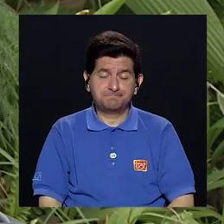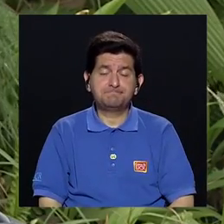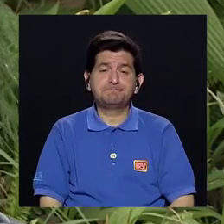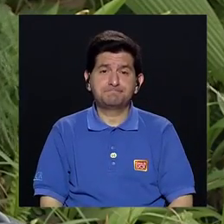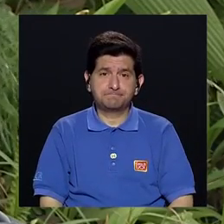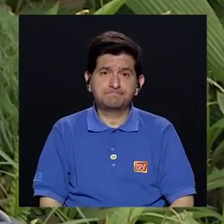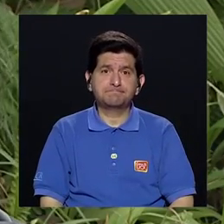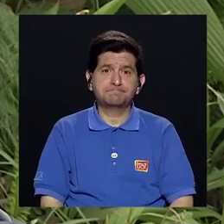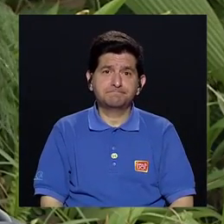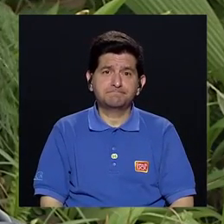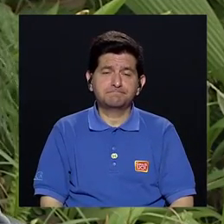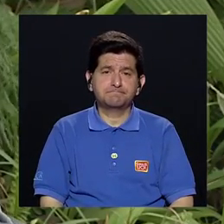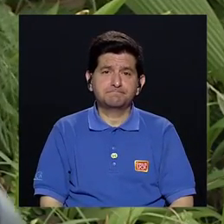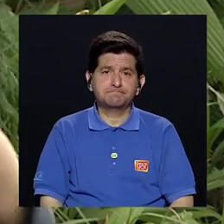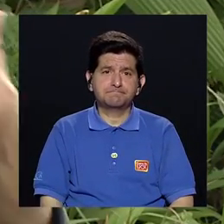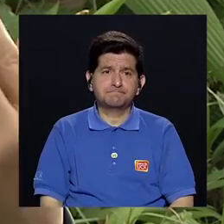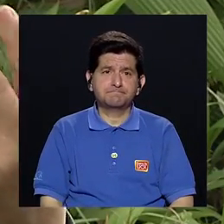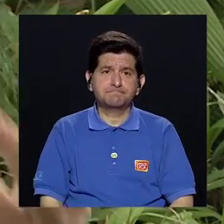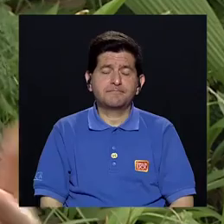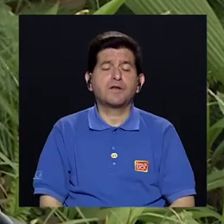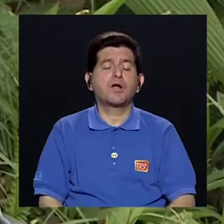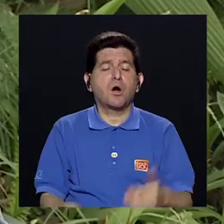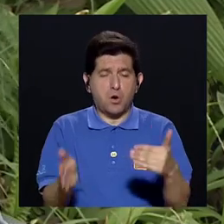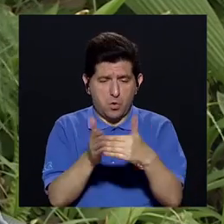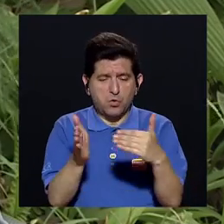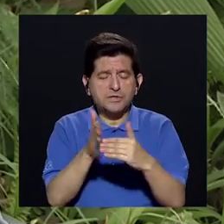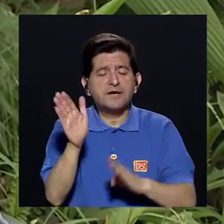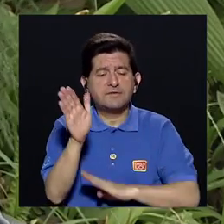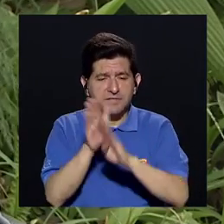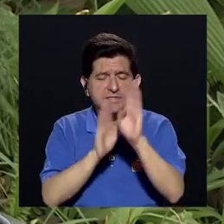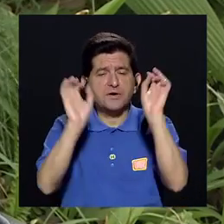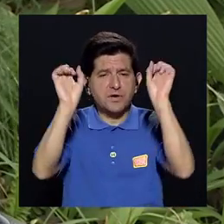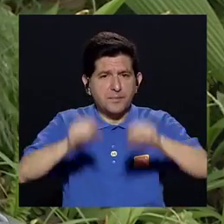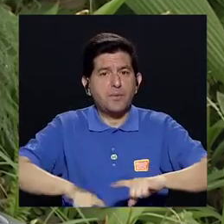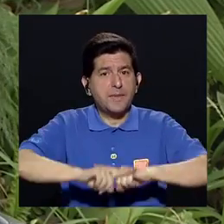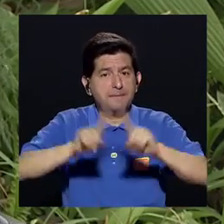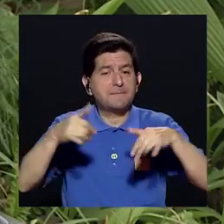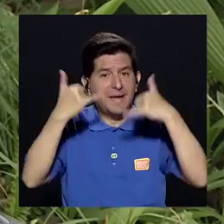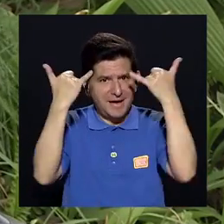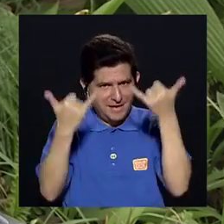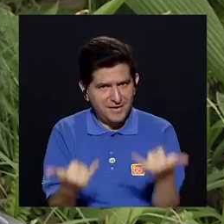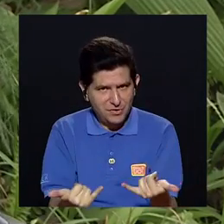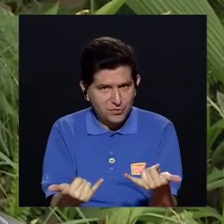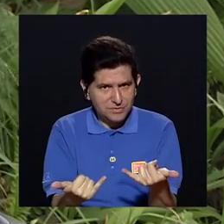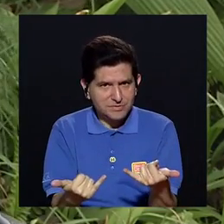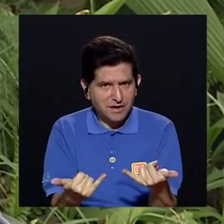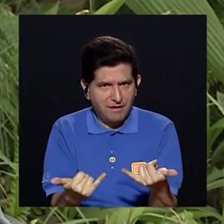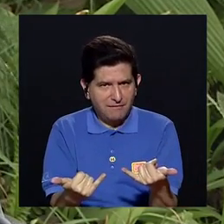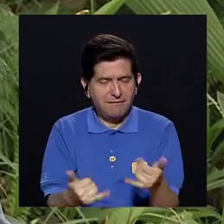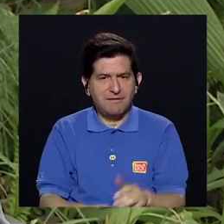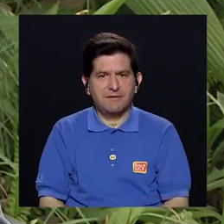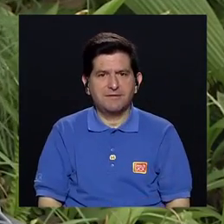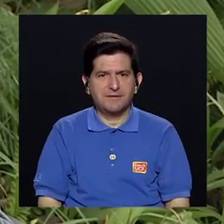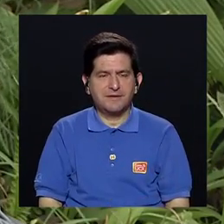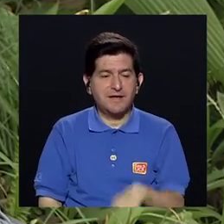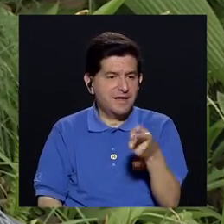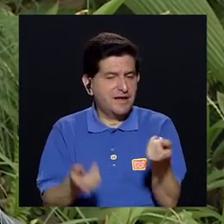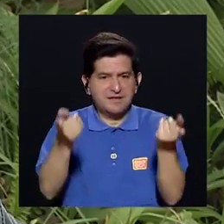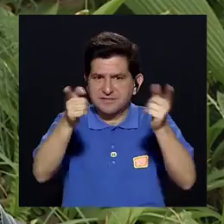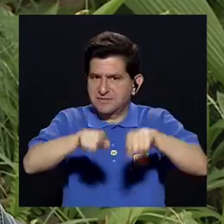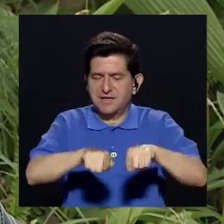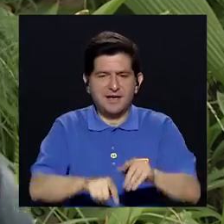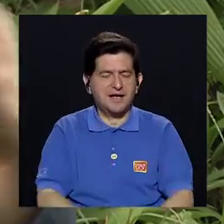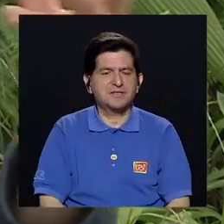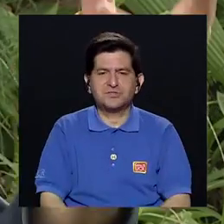volver a desarrollar el problema Pero entonces ya se pasa al Ya no lo